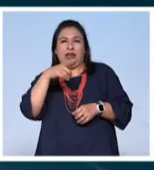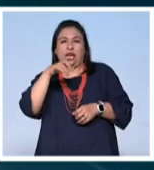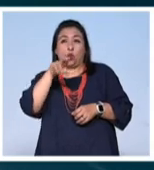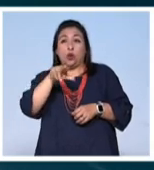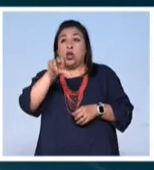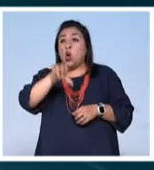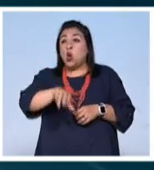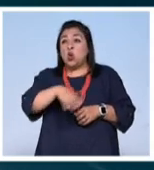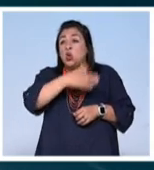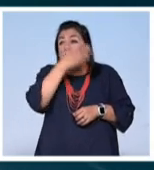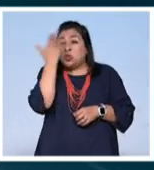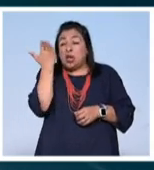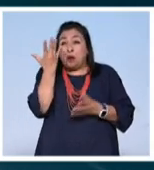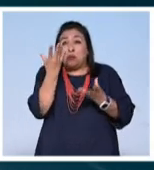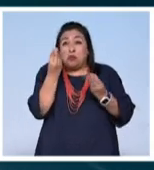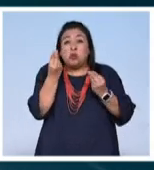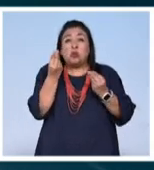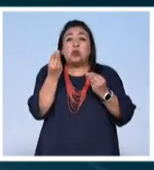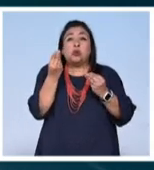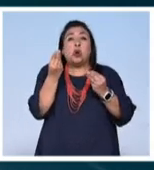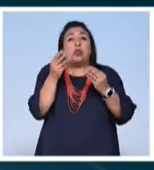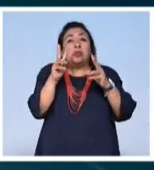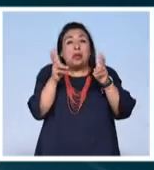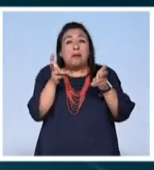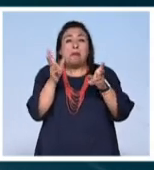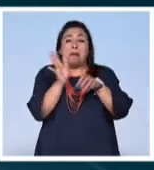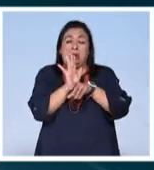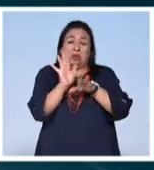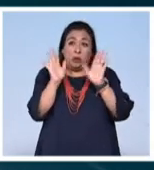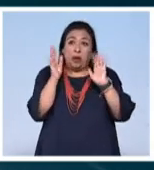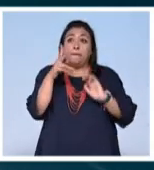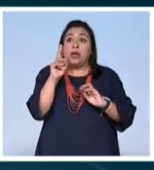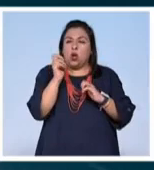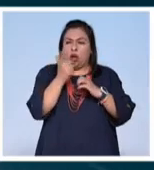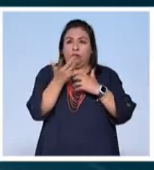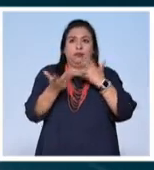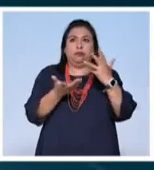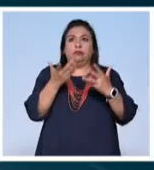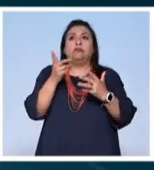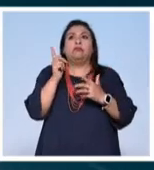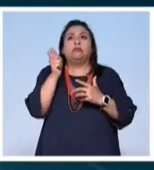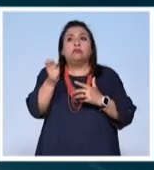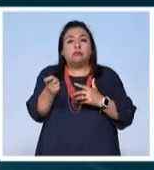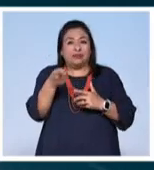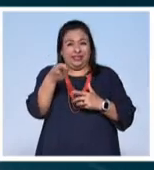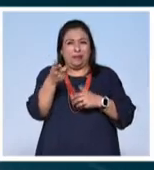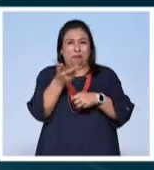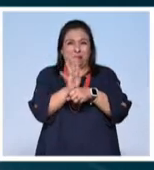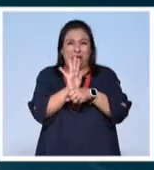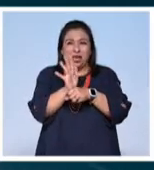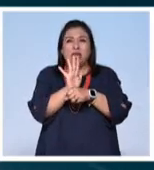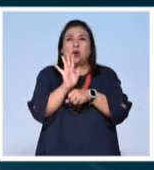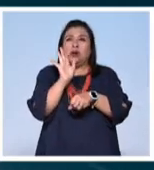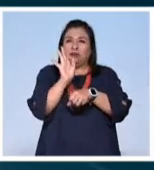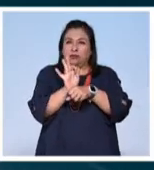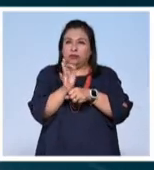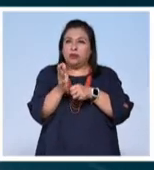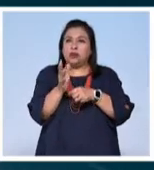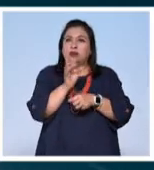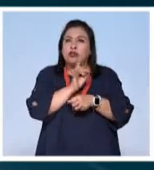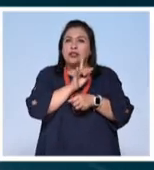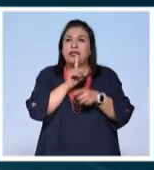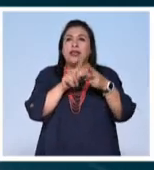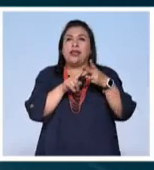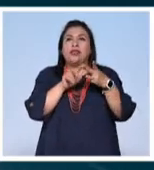hasta ahora no se sabe mucho sobre el argumento de la película pero algo que también inquietó al público fue que este largometraje apostará por el suspenso